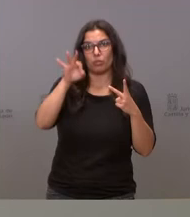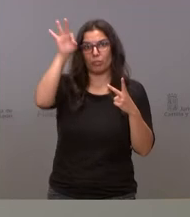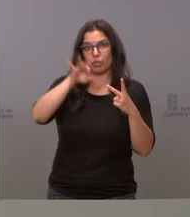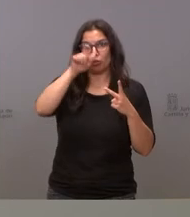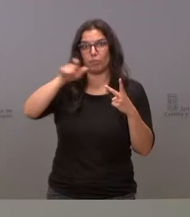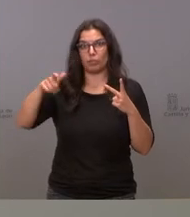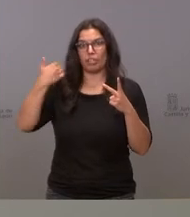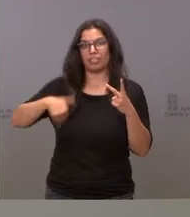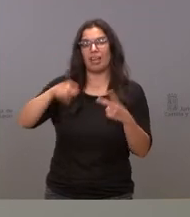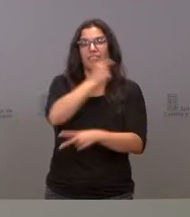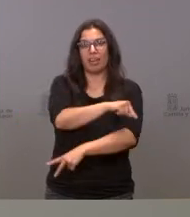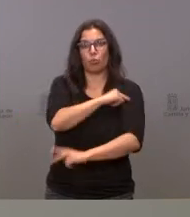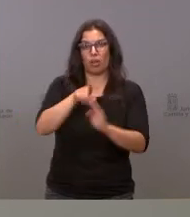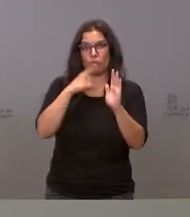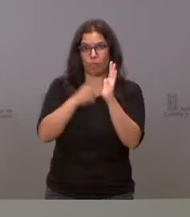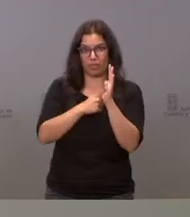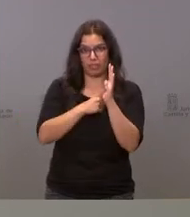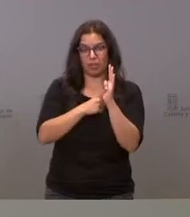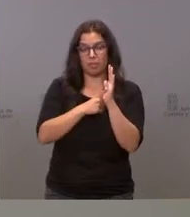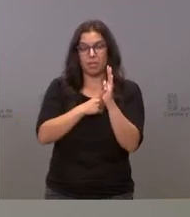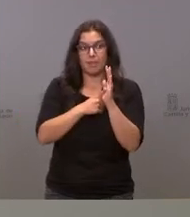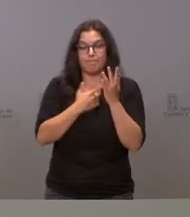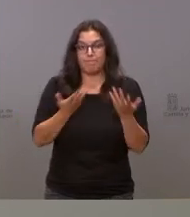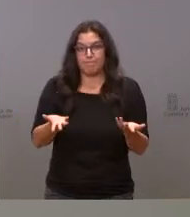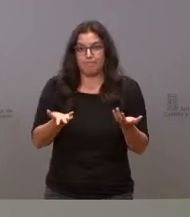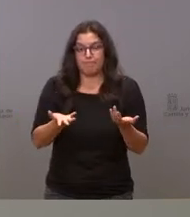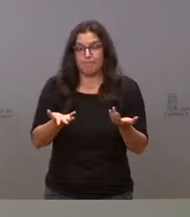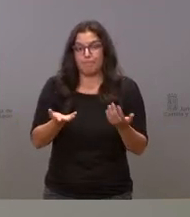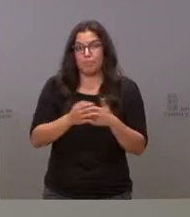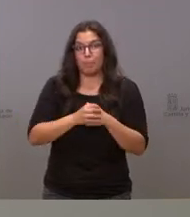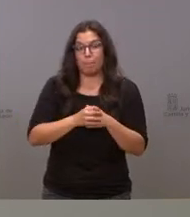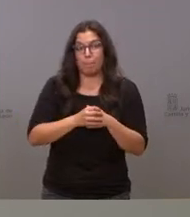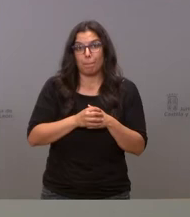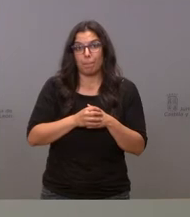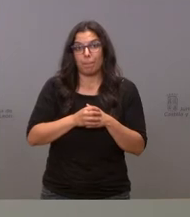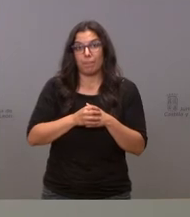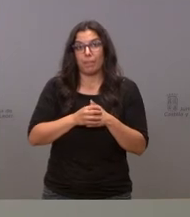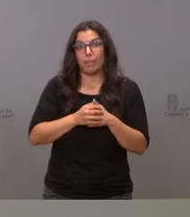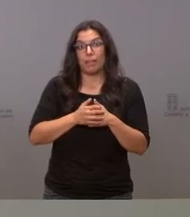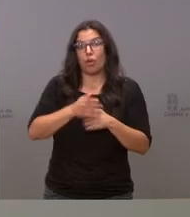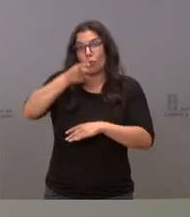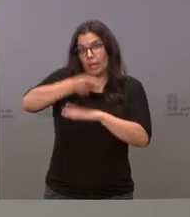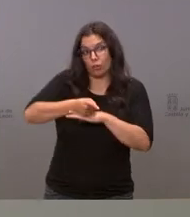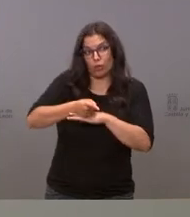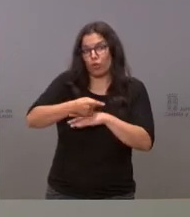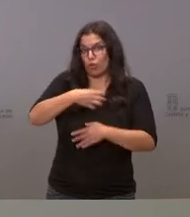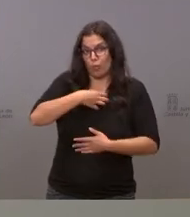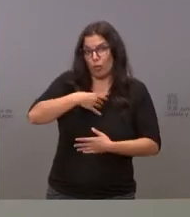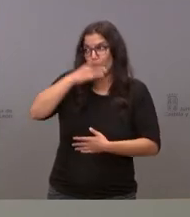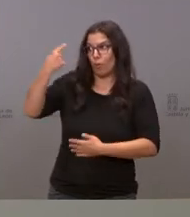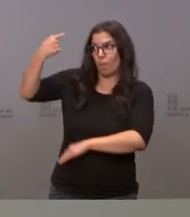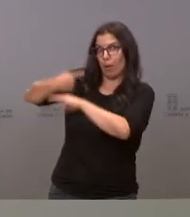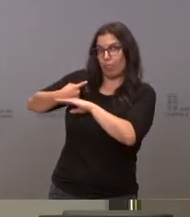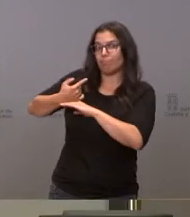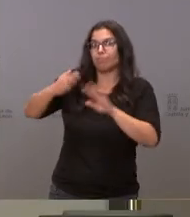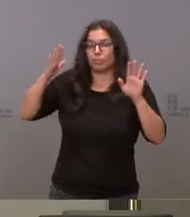población con dos dosis dos dosis puestas si obligatorio no lo podemos hacer desde luego seguiremos recomendándolo